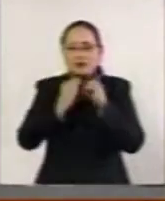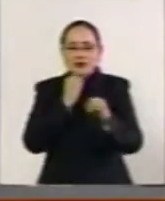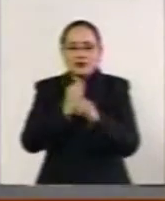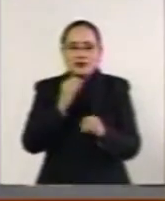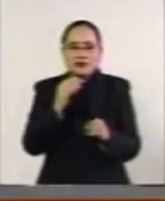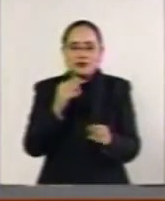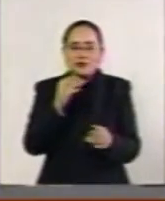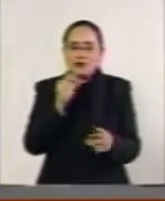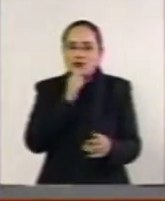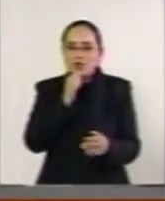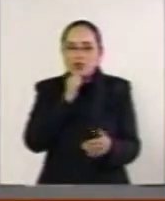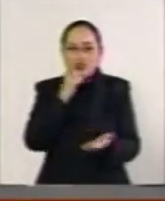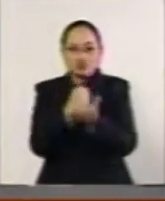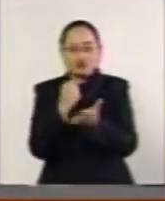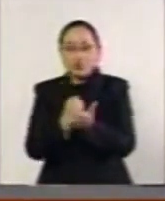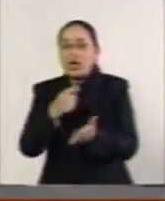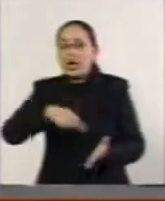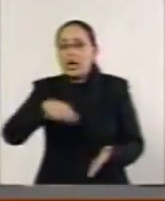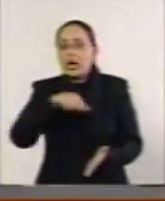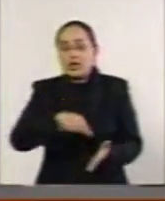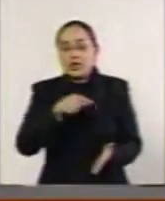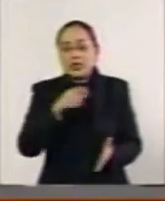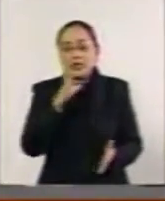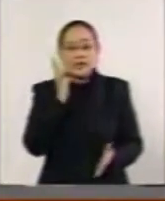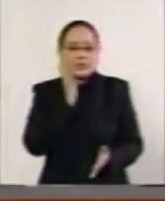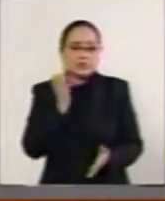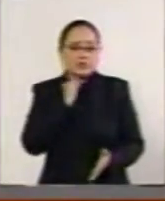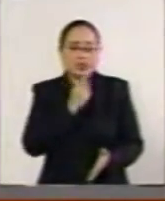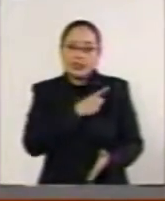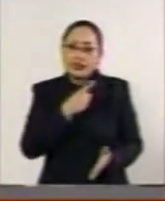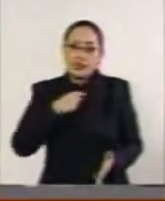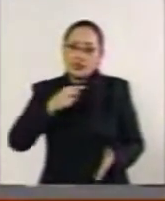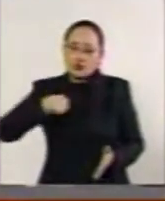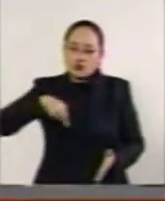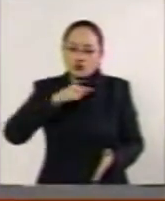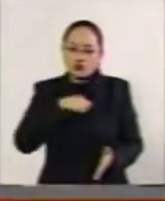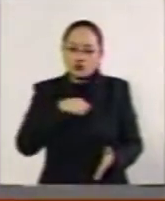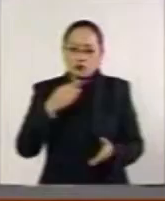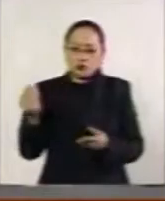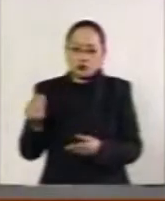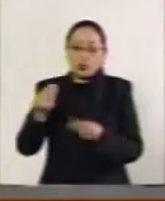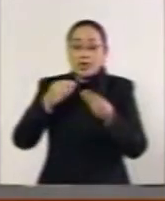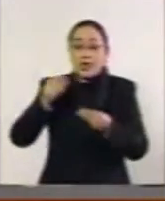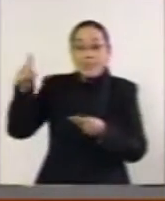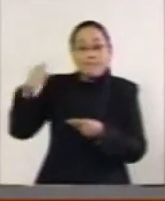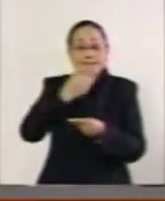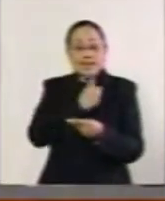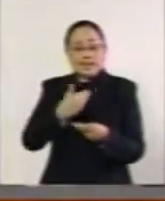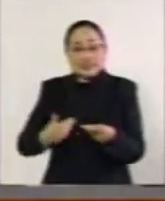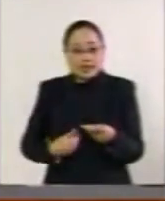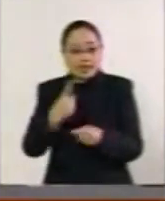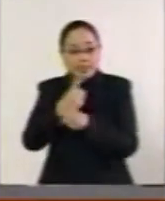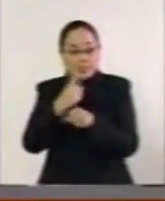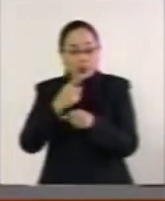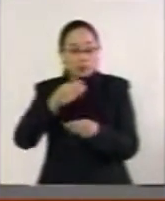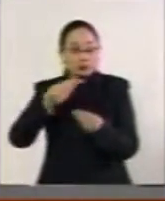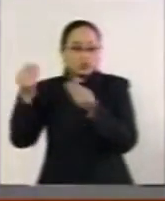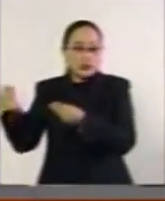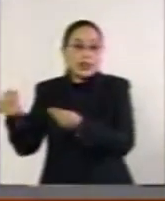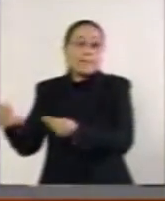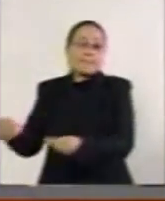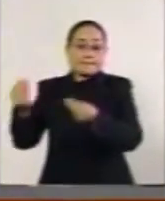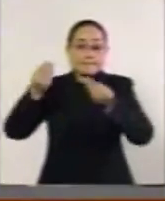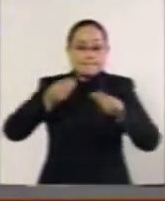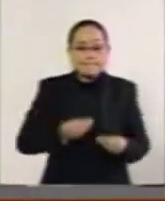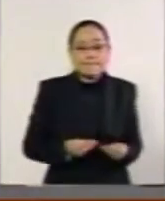de aprobarse por parte del Senado de la República y que tienen que necesariamente, como repito, pasar por el titular del Ejecutivo Federal, sean